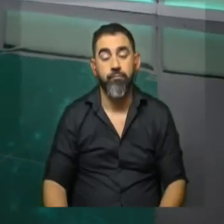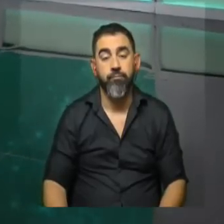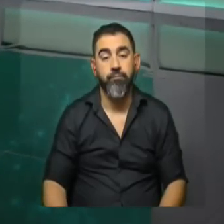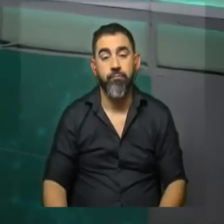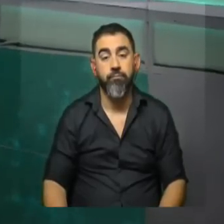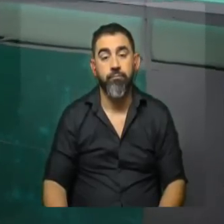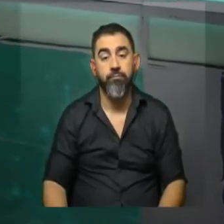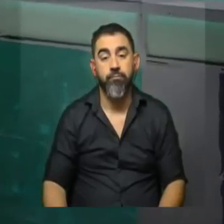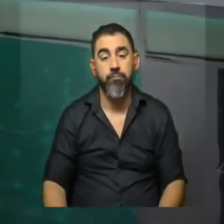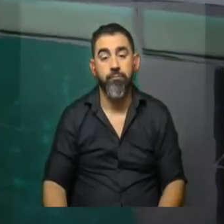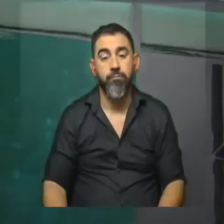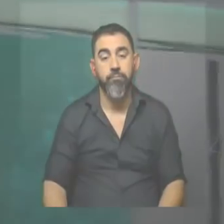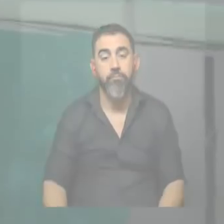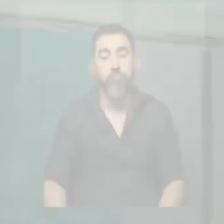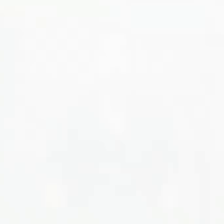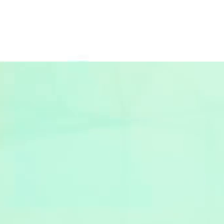esperamos.